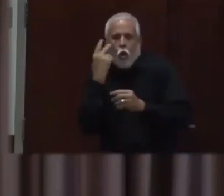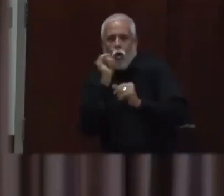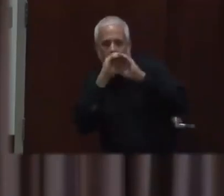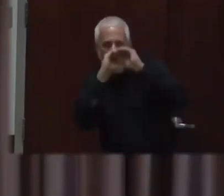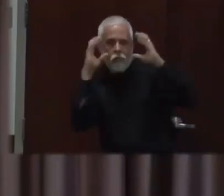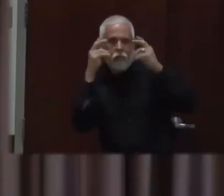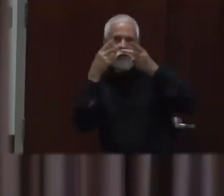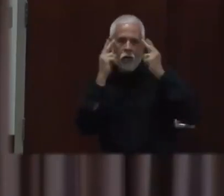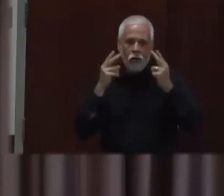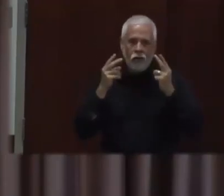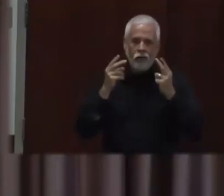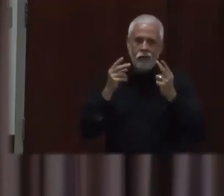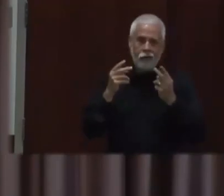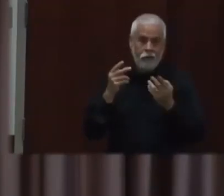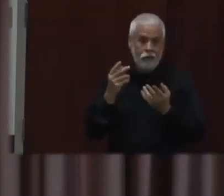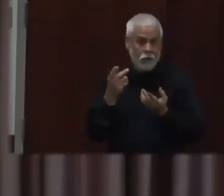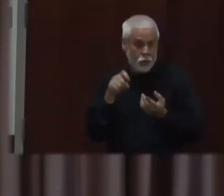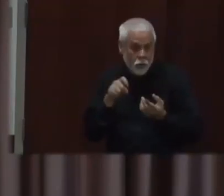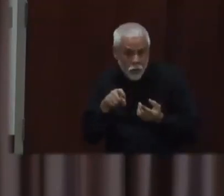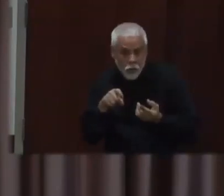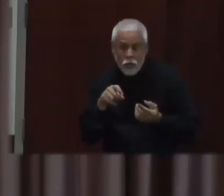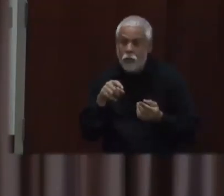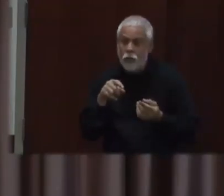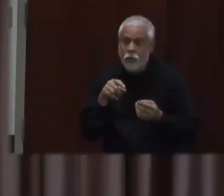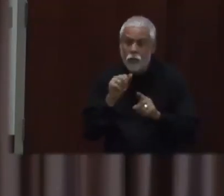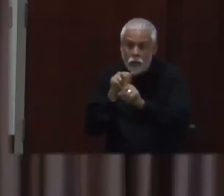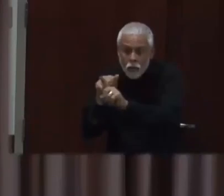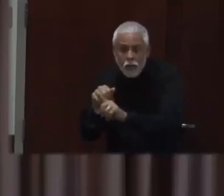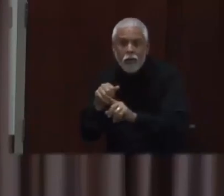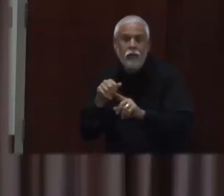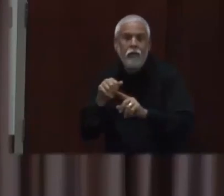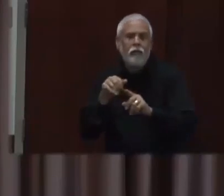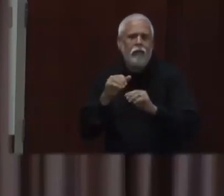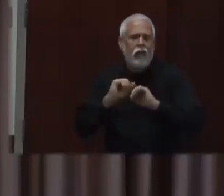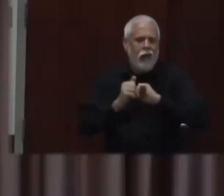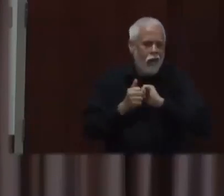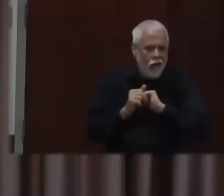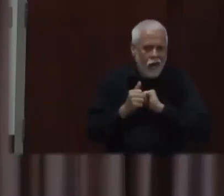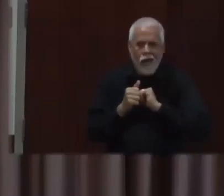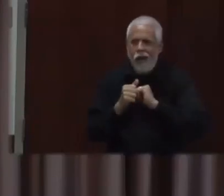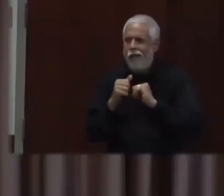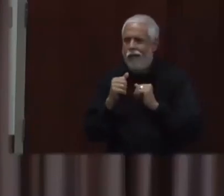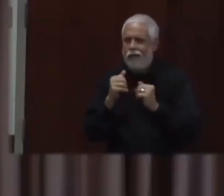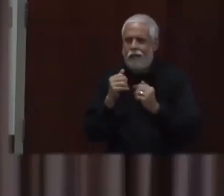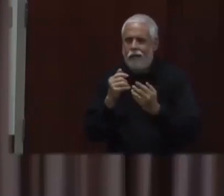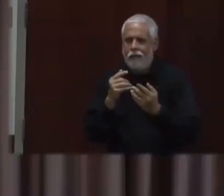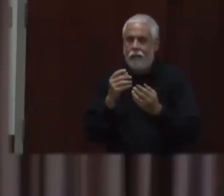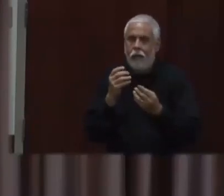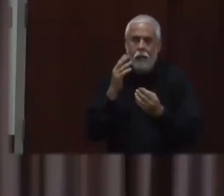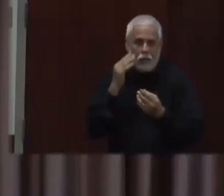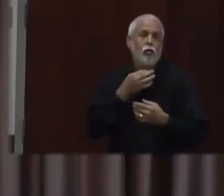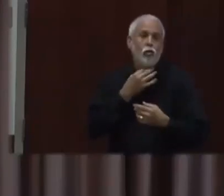Bueno, sí, quiero reconocer que es difícil, ha sido difícil para la gente. Entonces, yo diría que